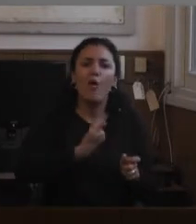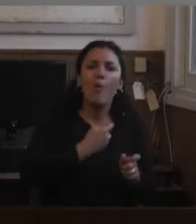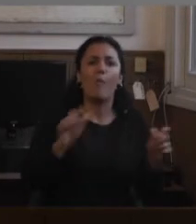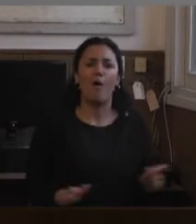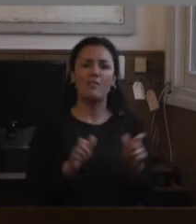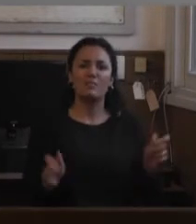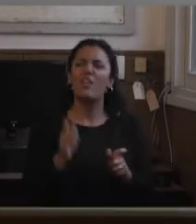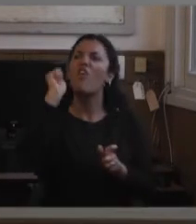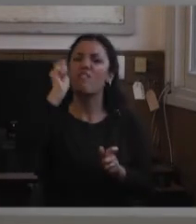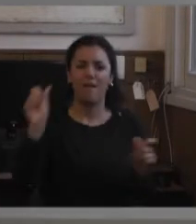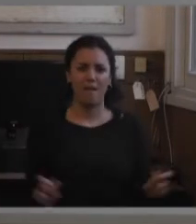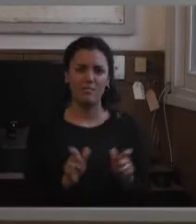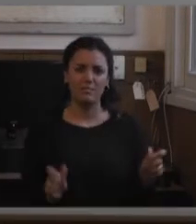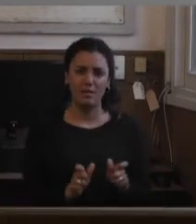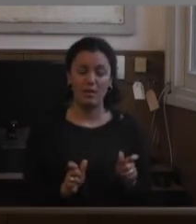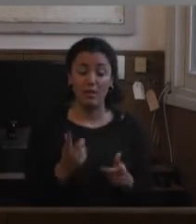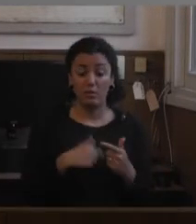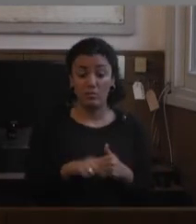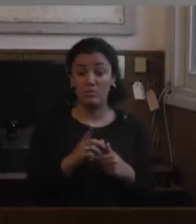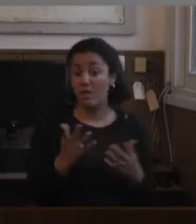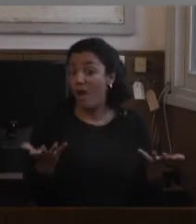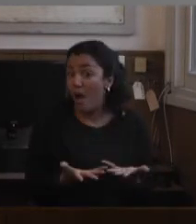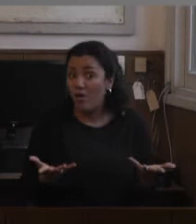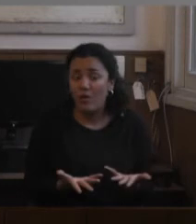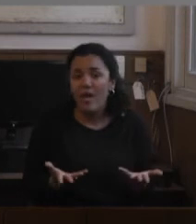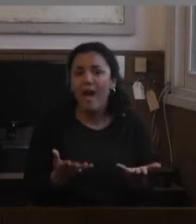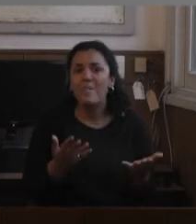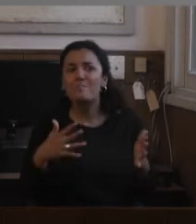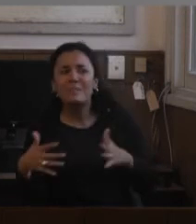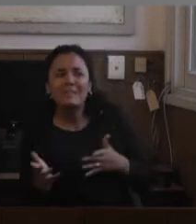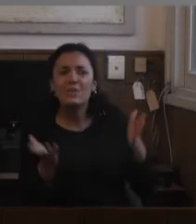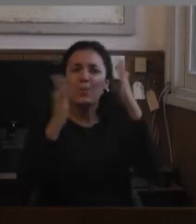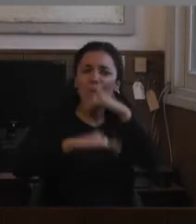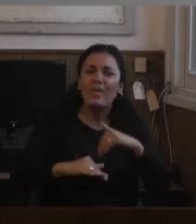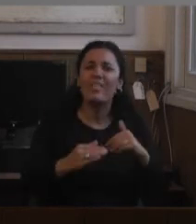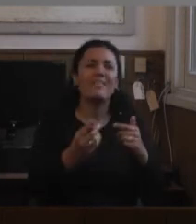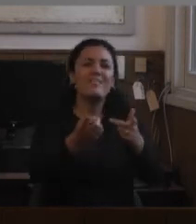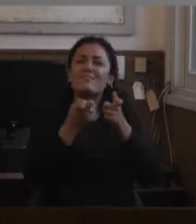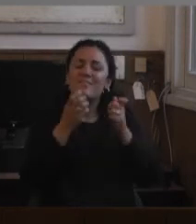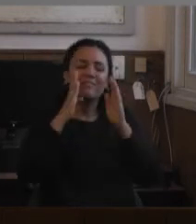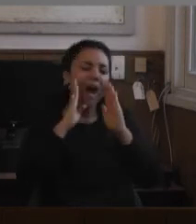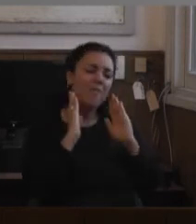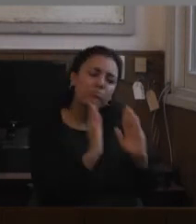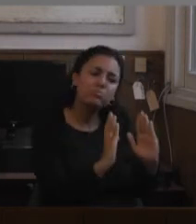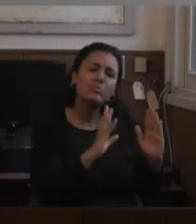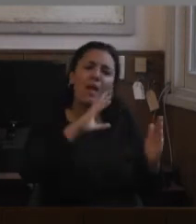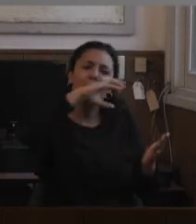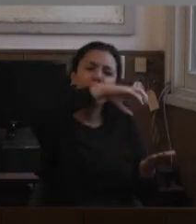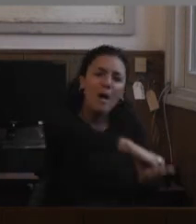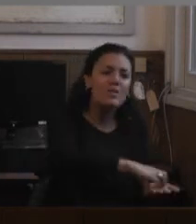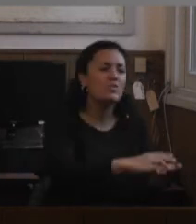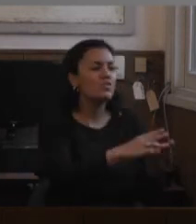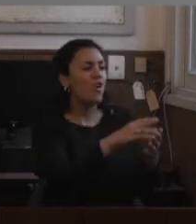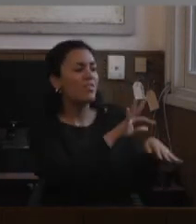hacerlo. Que me parece que eso todavía no está disponible. Parecería que hoy tiene que haber espacios habilitados o dirigidos